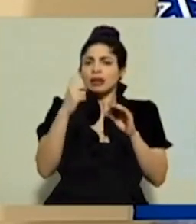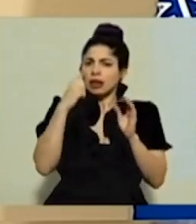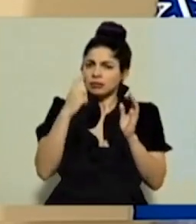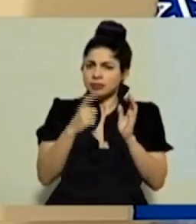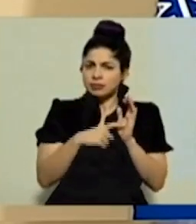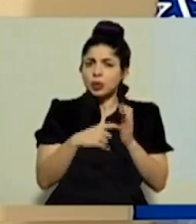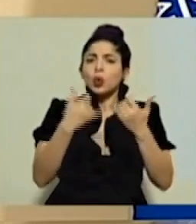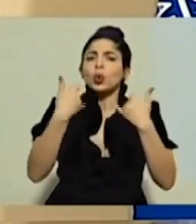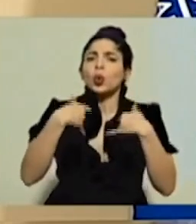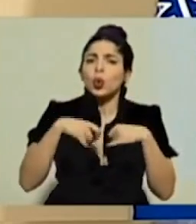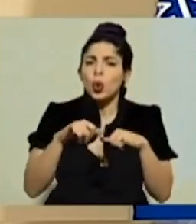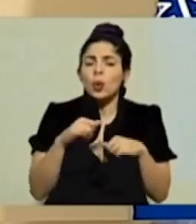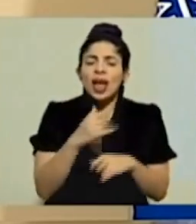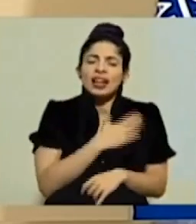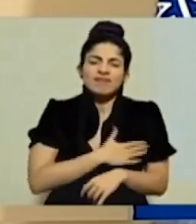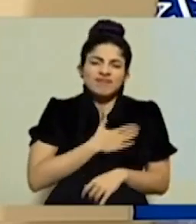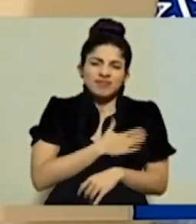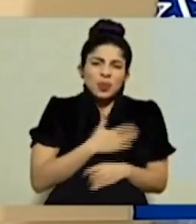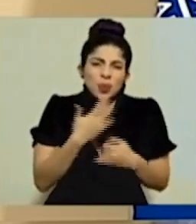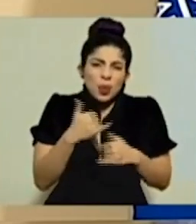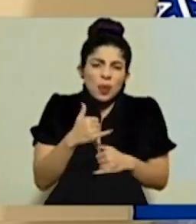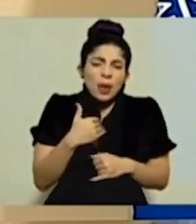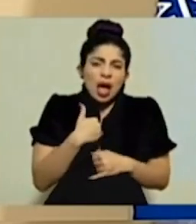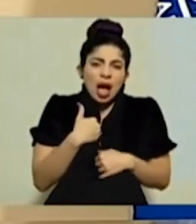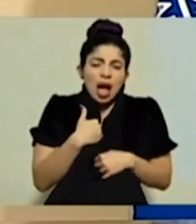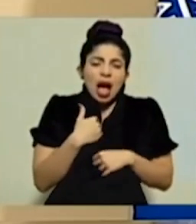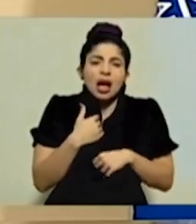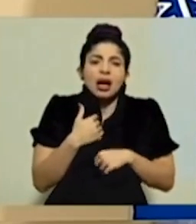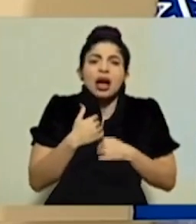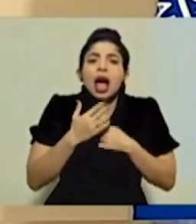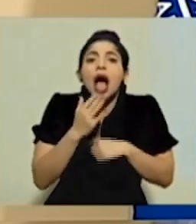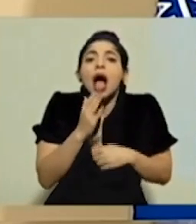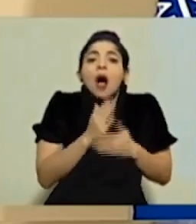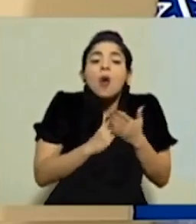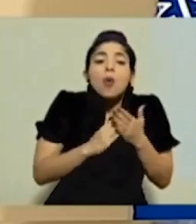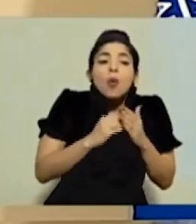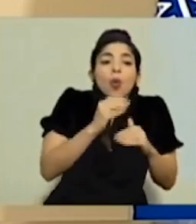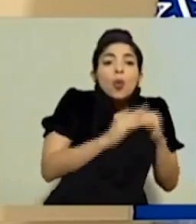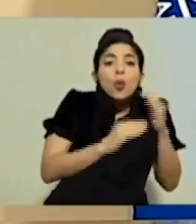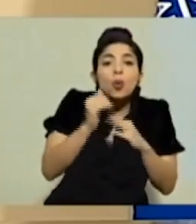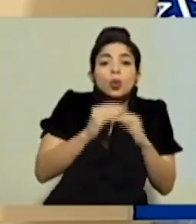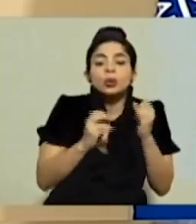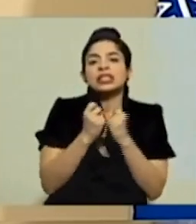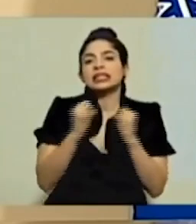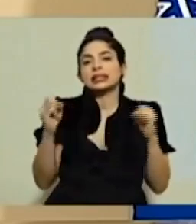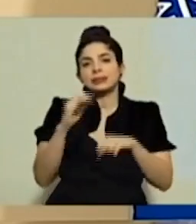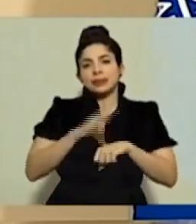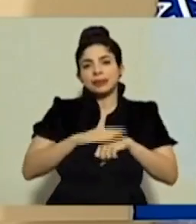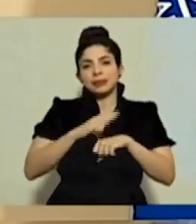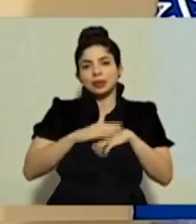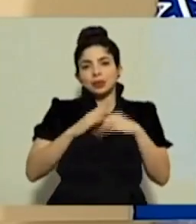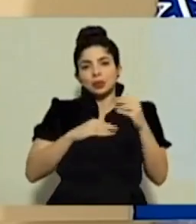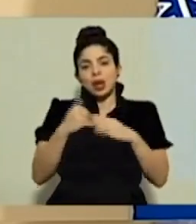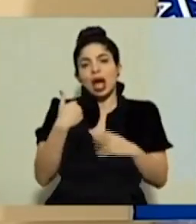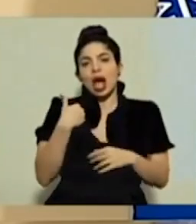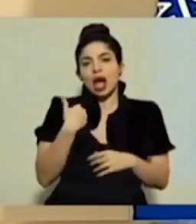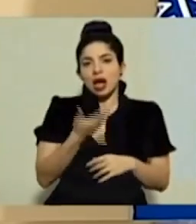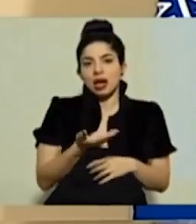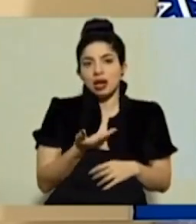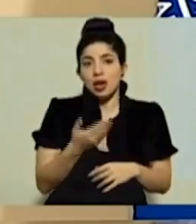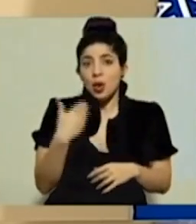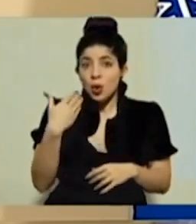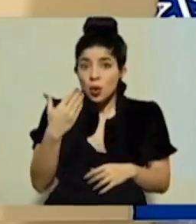que todavía tenemos lamentablemente obras constructivas sin permisos de construcción y cuando uno